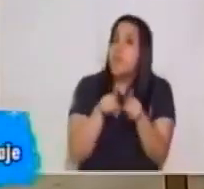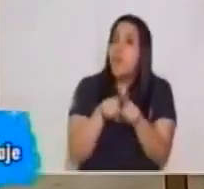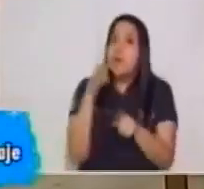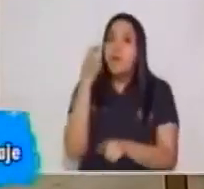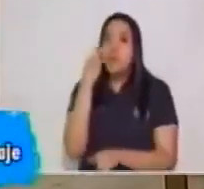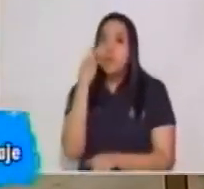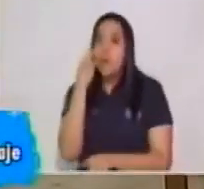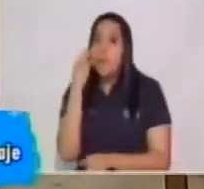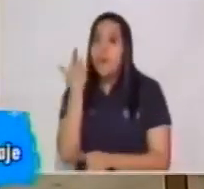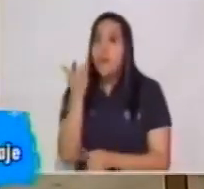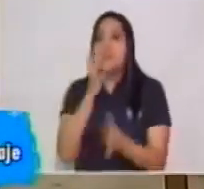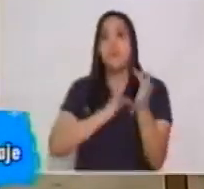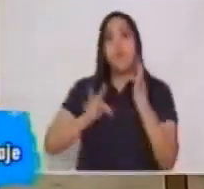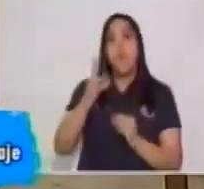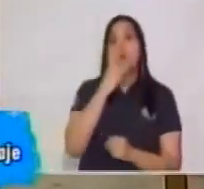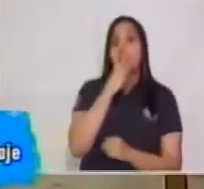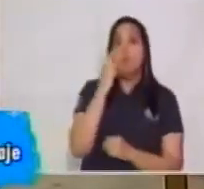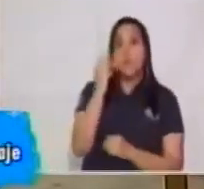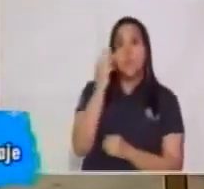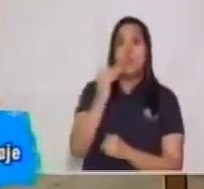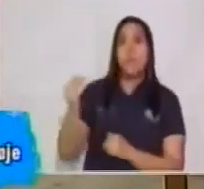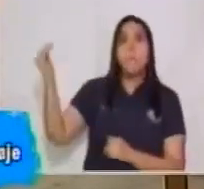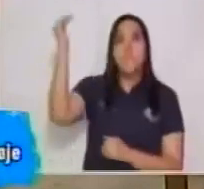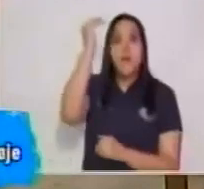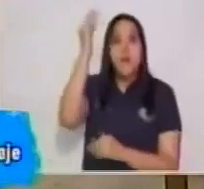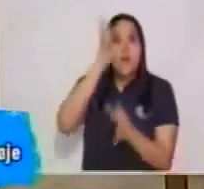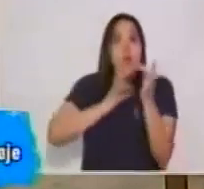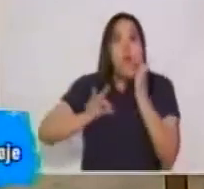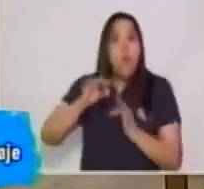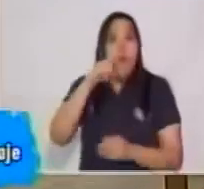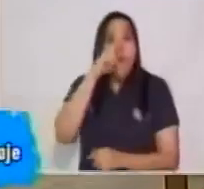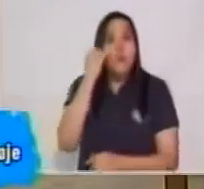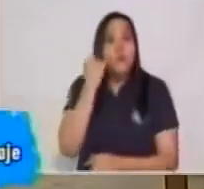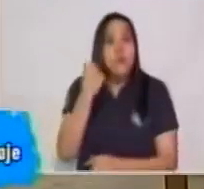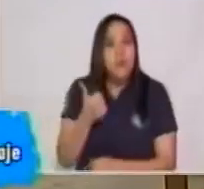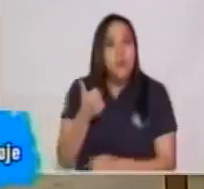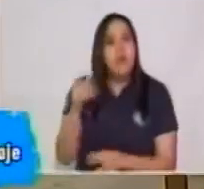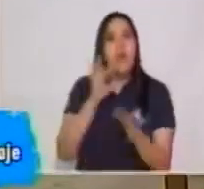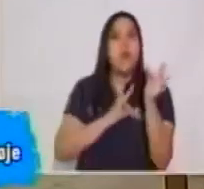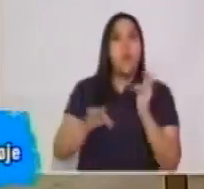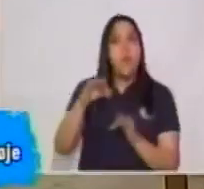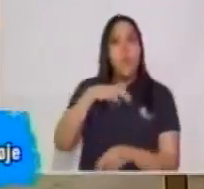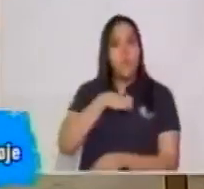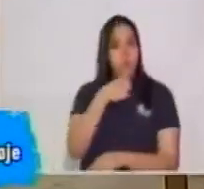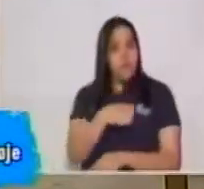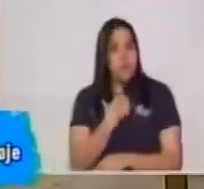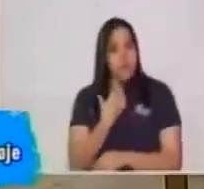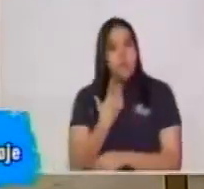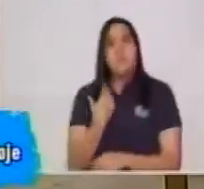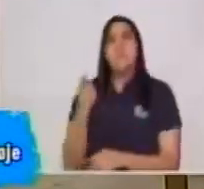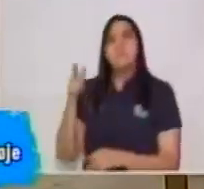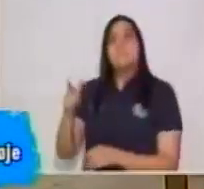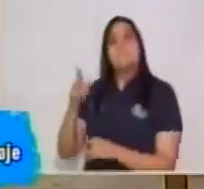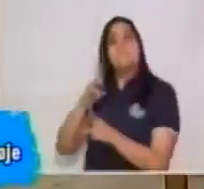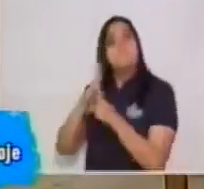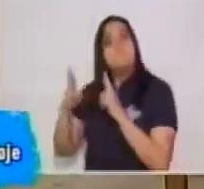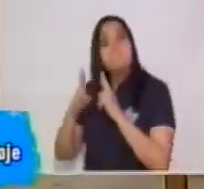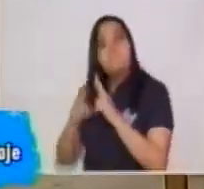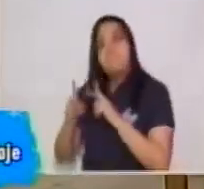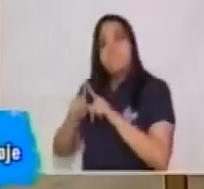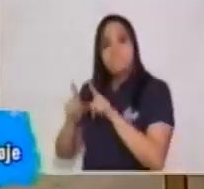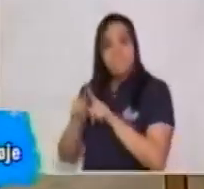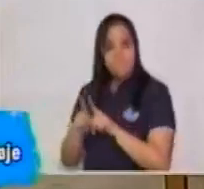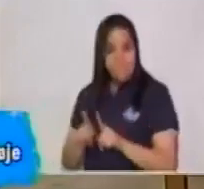mayor o a alguna tía que como le hablas a un profesor? Ahí ya se establece relaciones dentro de los